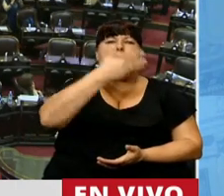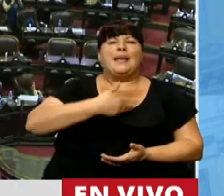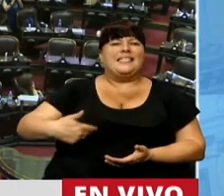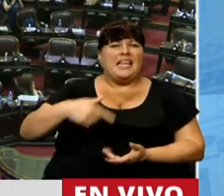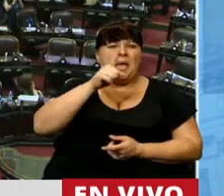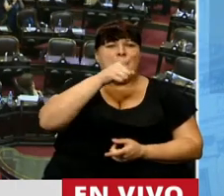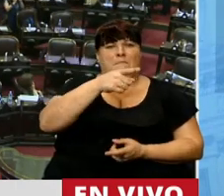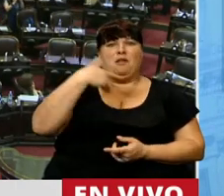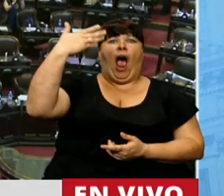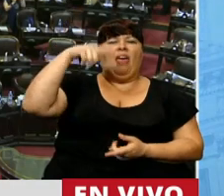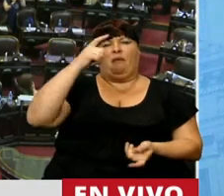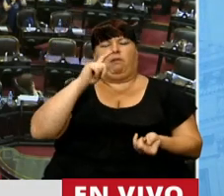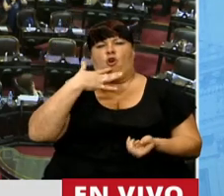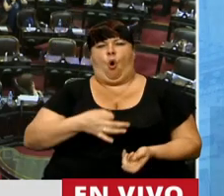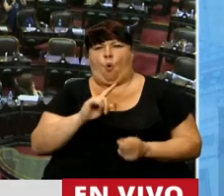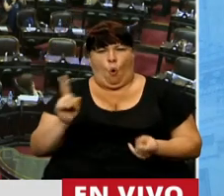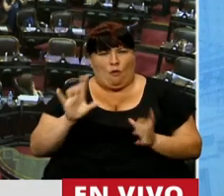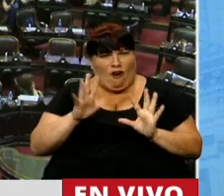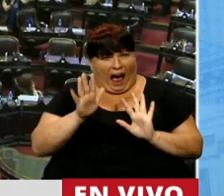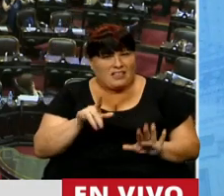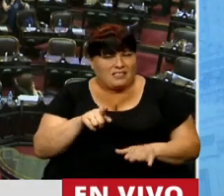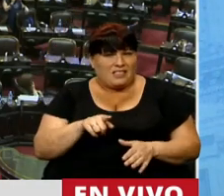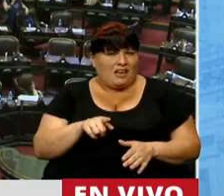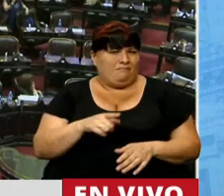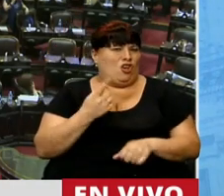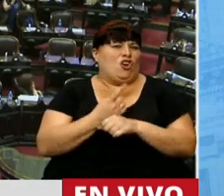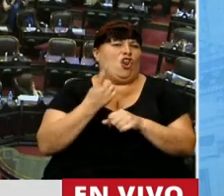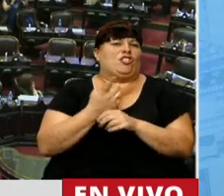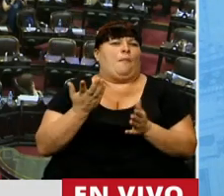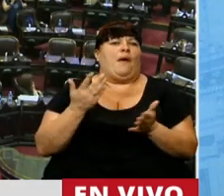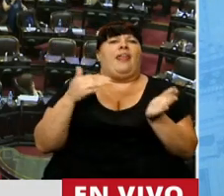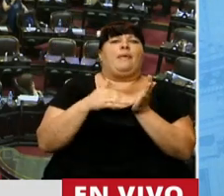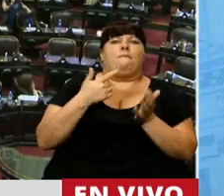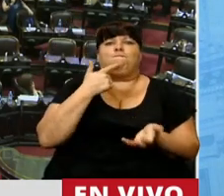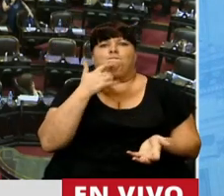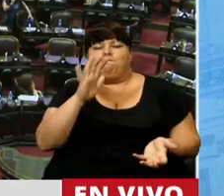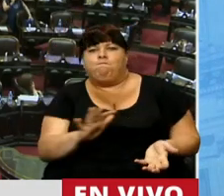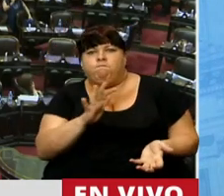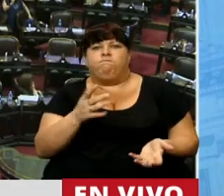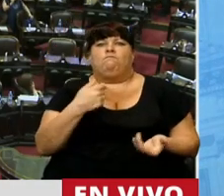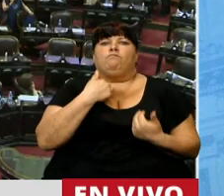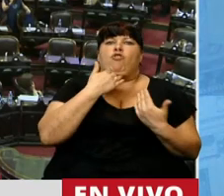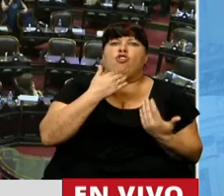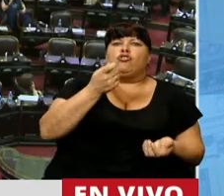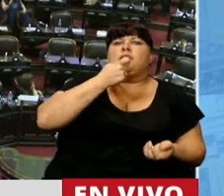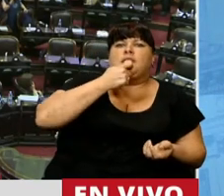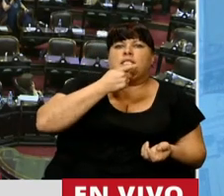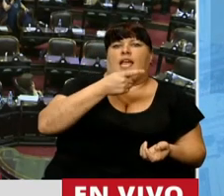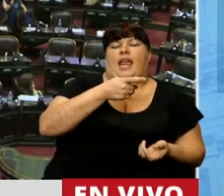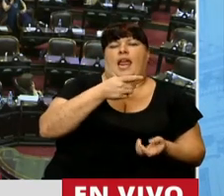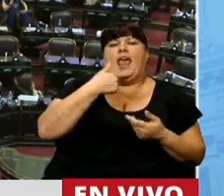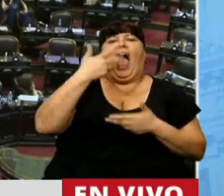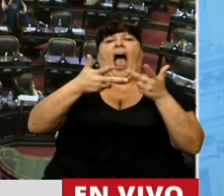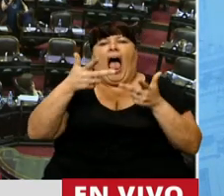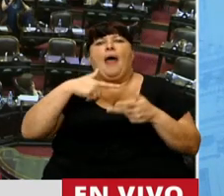por el propio primer mandatario por acciones como esta no puede estar sujeta a la incertidumbre de no saber si lo que